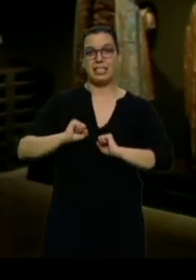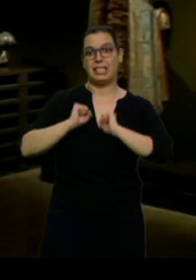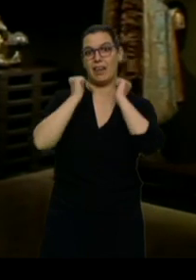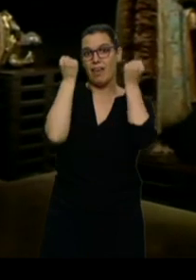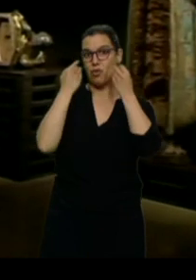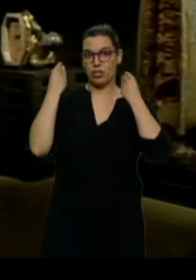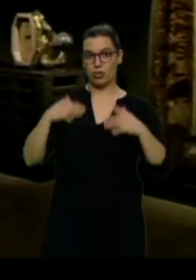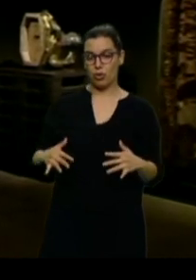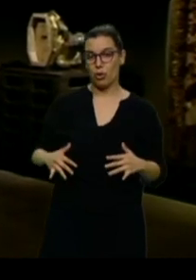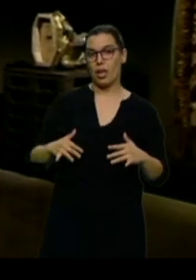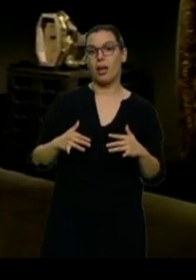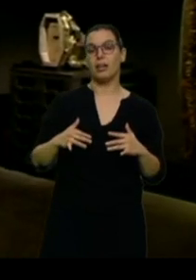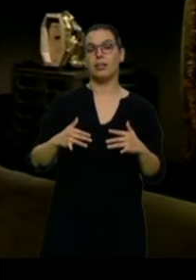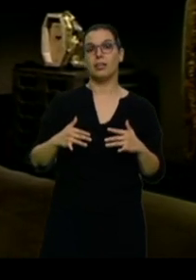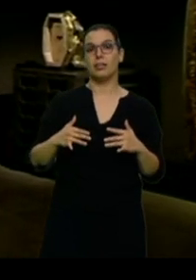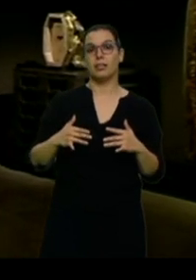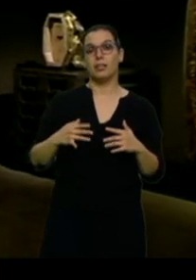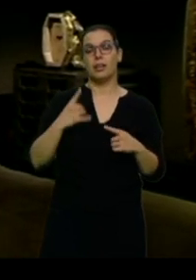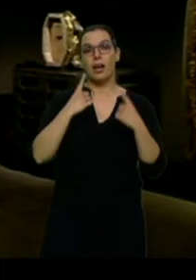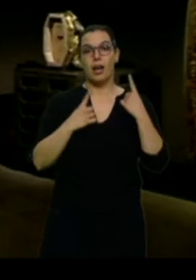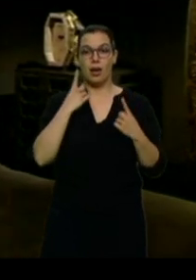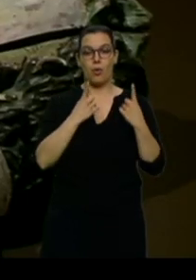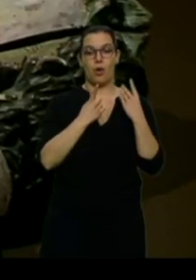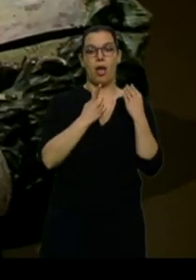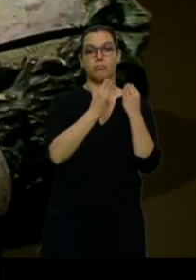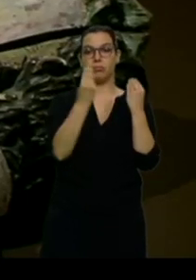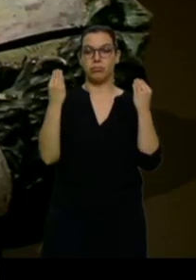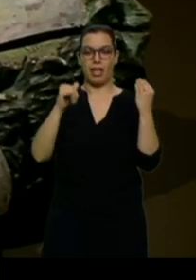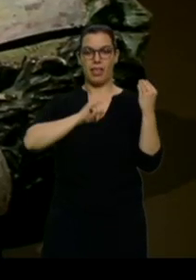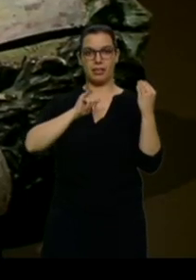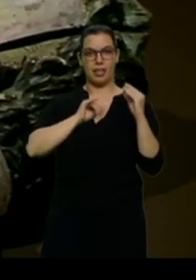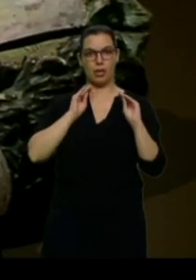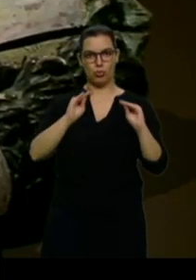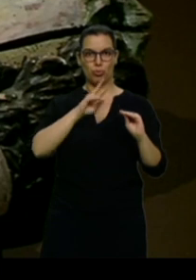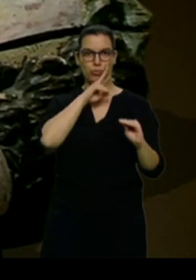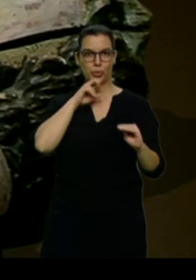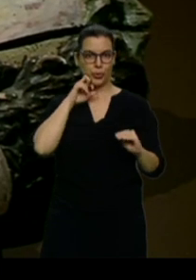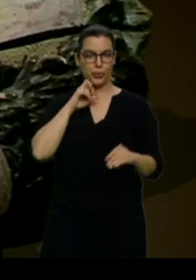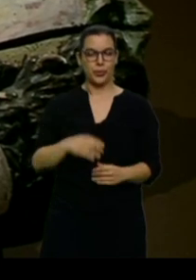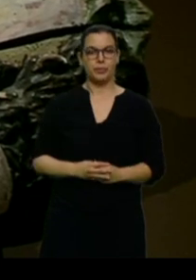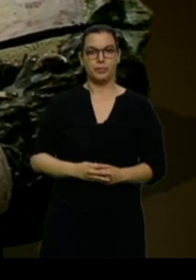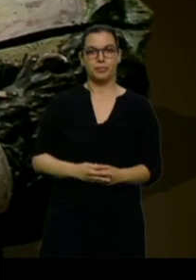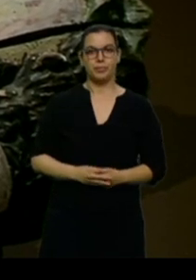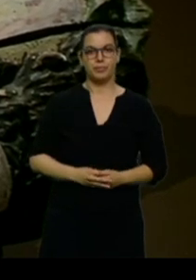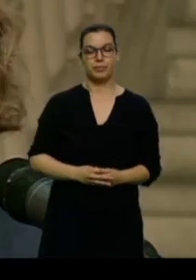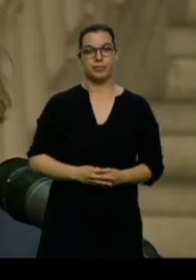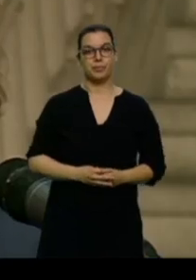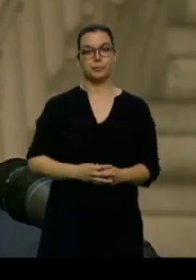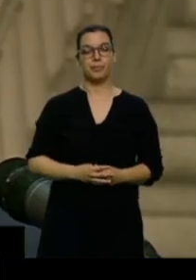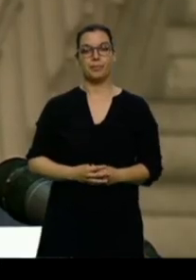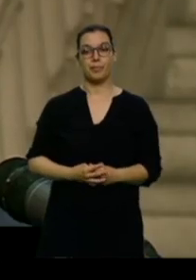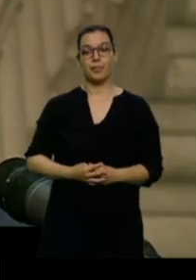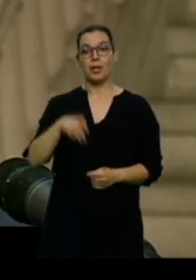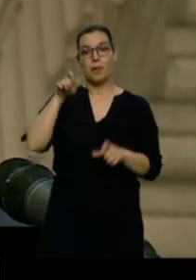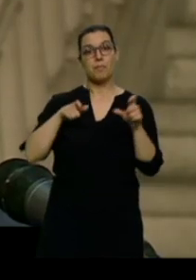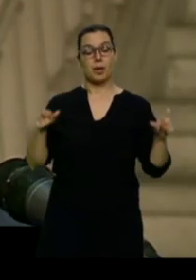huérfanas de sus conjuntos escultóricos y de su propia identidad. Satisfacer esa curiosidad del público, del